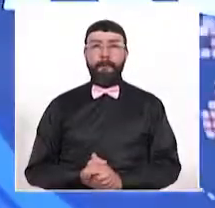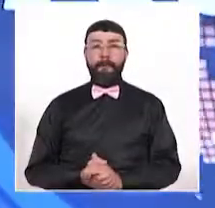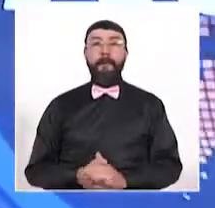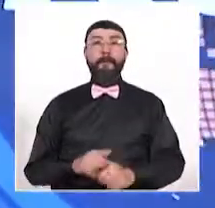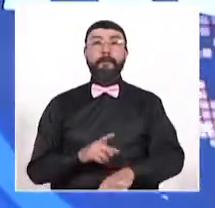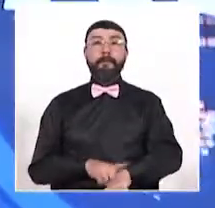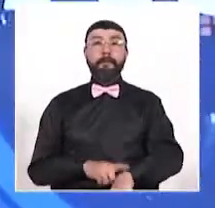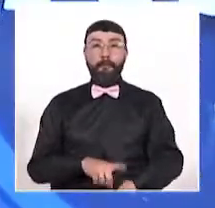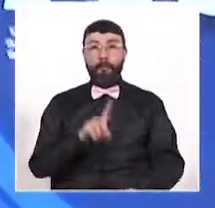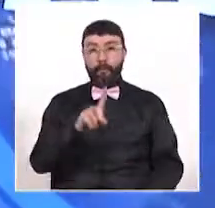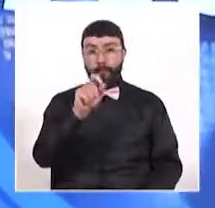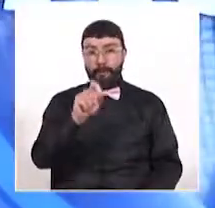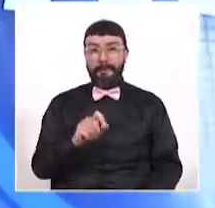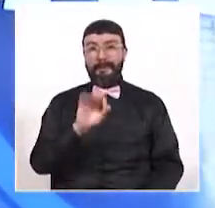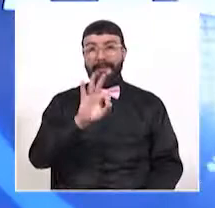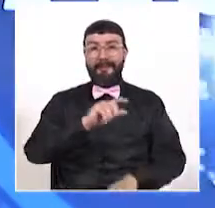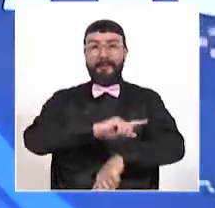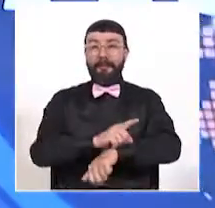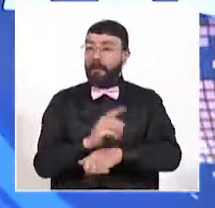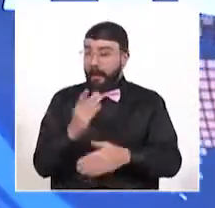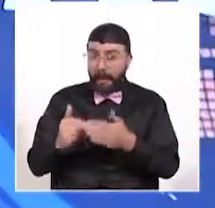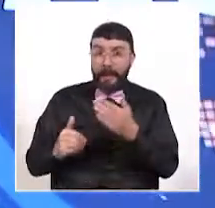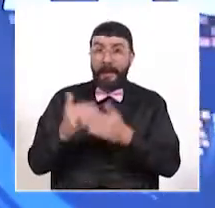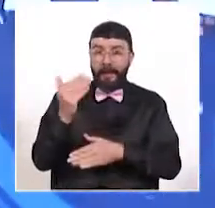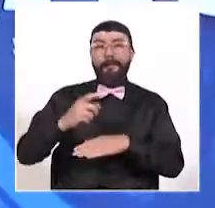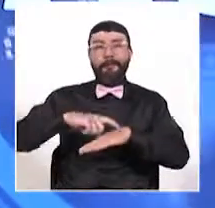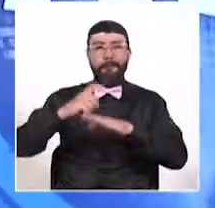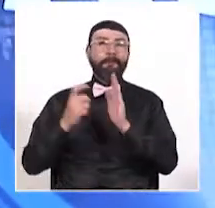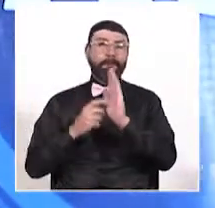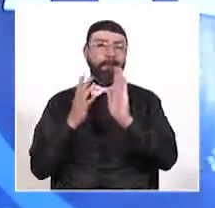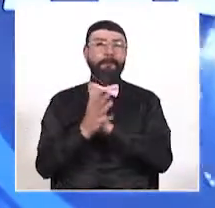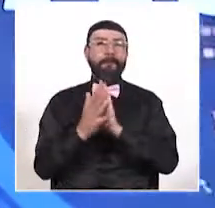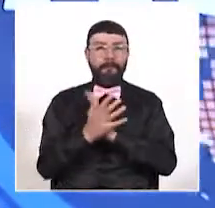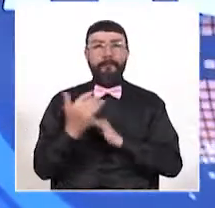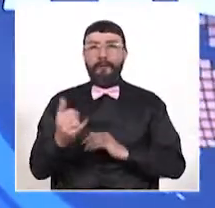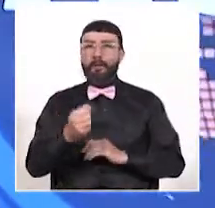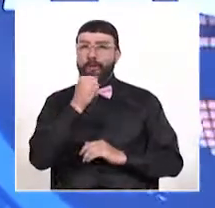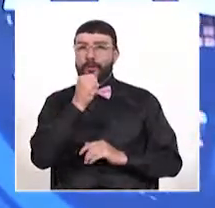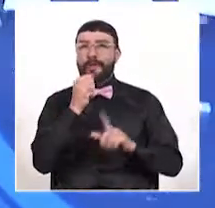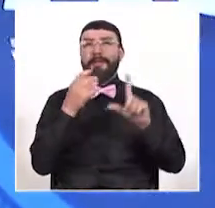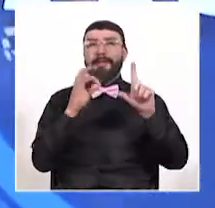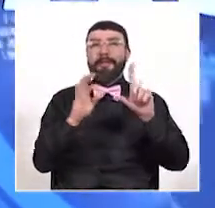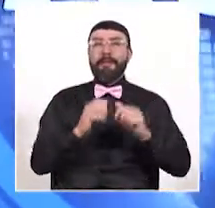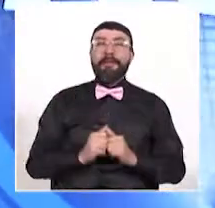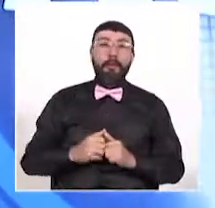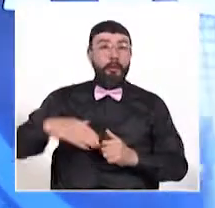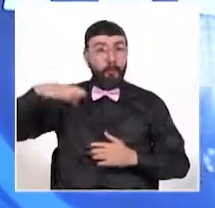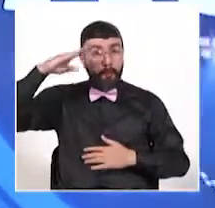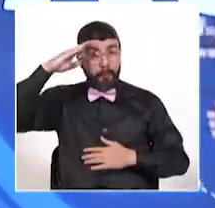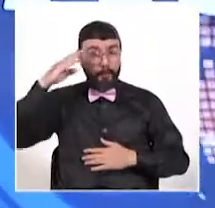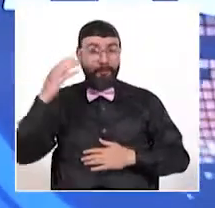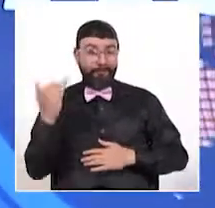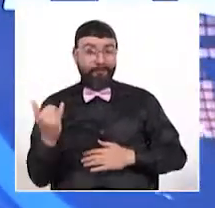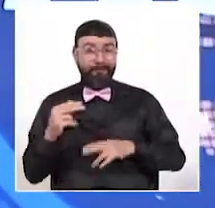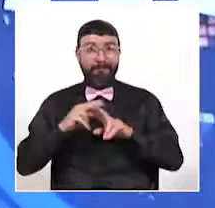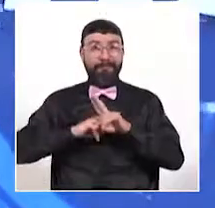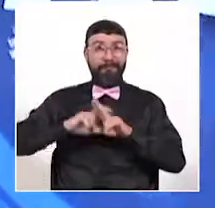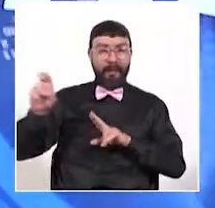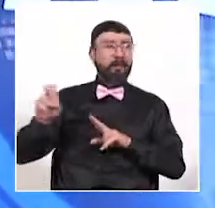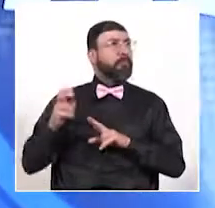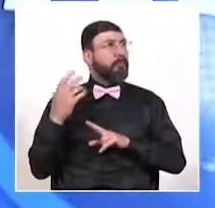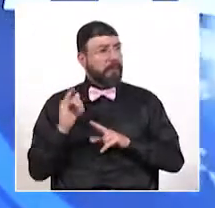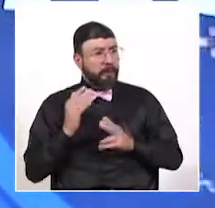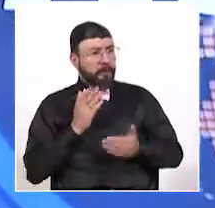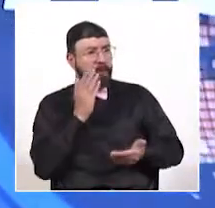Una de la tarde, tres minutos y a esta hora iniciamos con toda la información aquí en Telecafé Noticias. La Policía Metropolitana de Manizales está